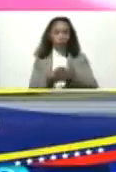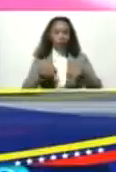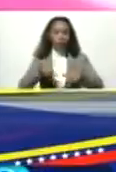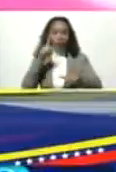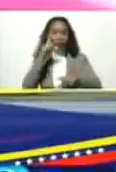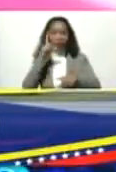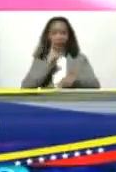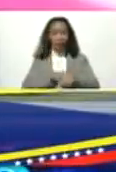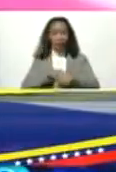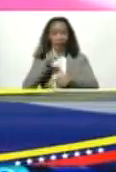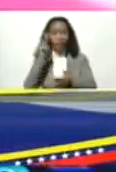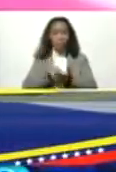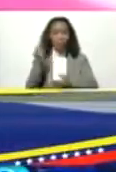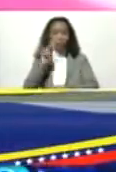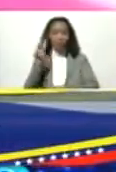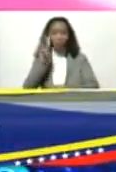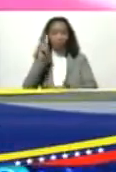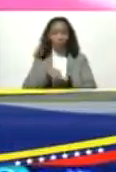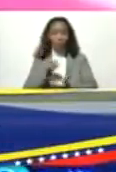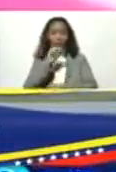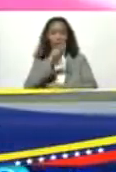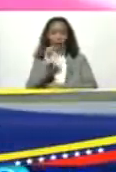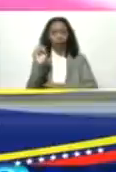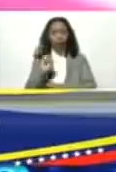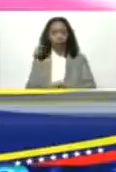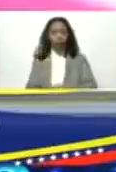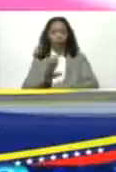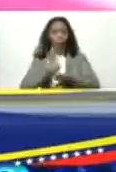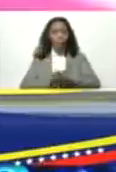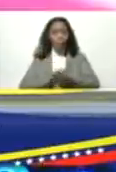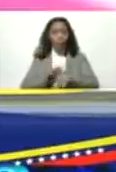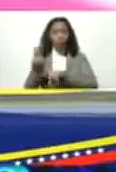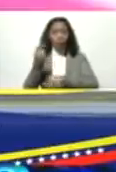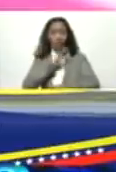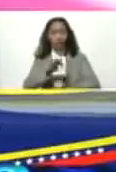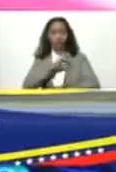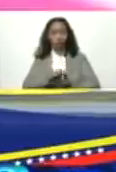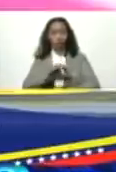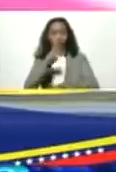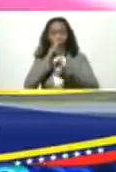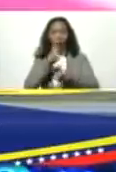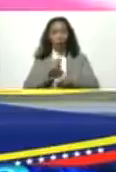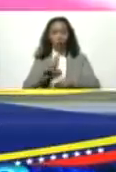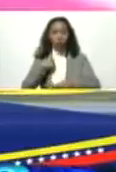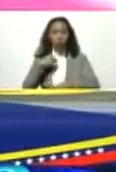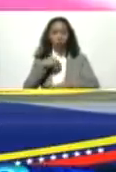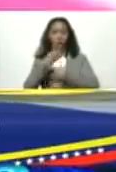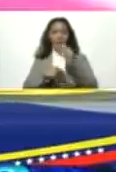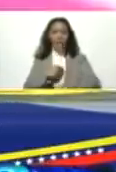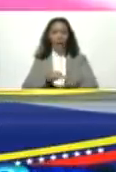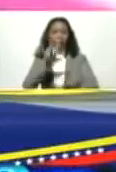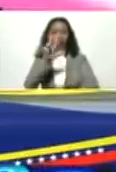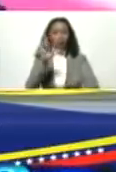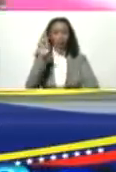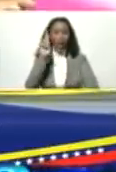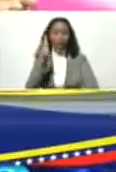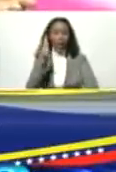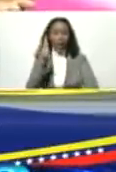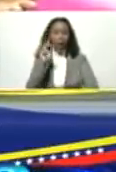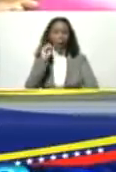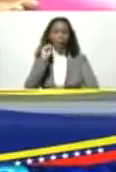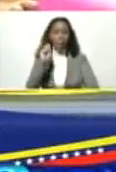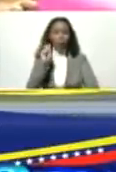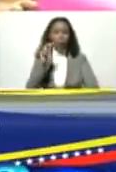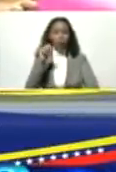2022-2030. Por eso, señores banqueros, yo lancé las tres R punto